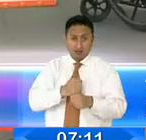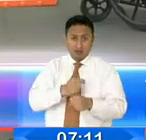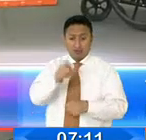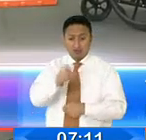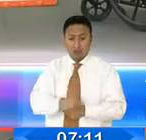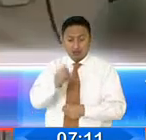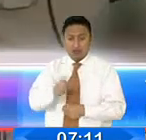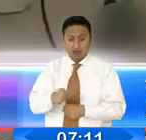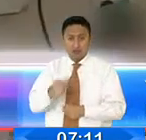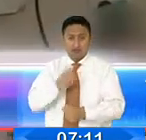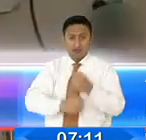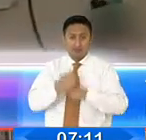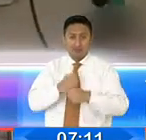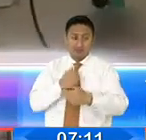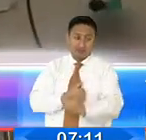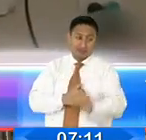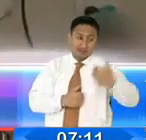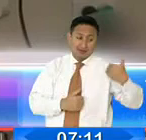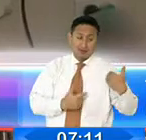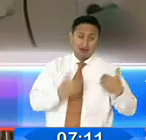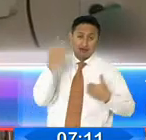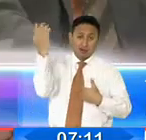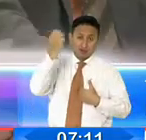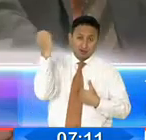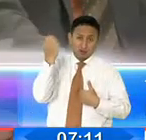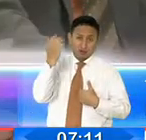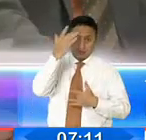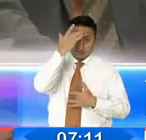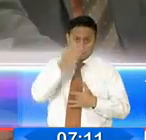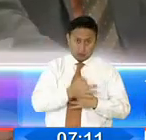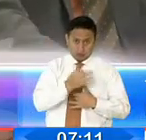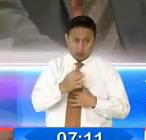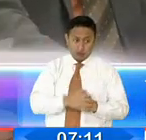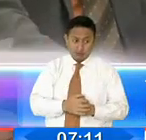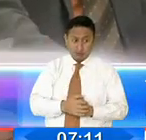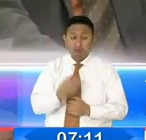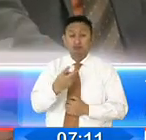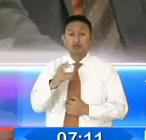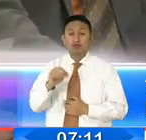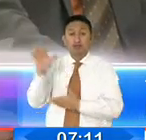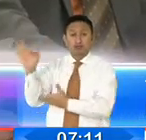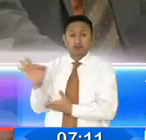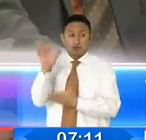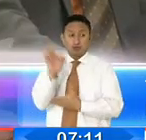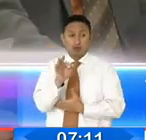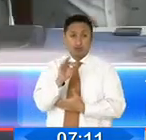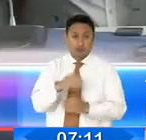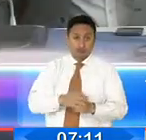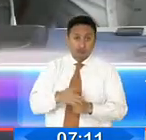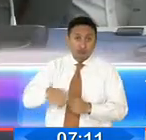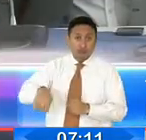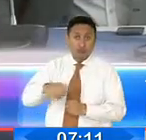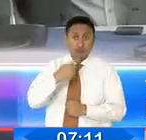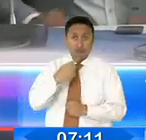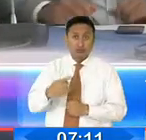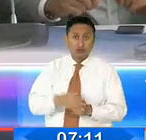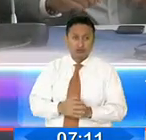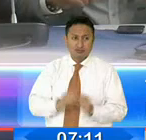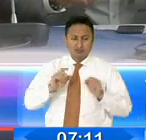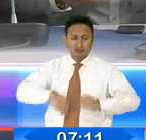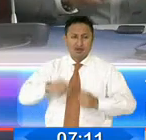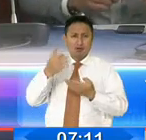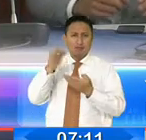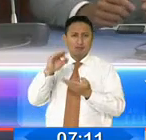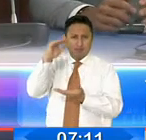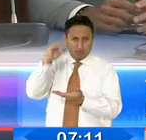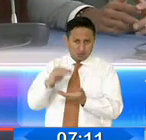trabajaron durante la pandemia. Con esto concuerdan los 20 representantes de los trabajadores quienes no aceptan los argumentos de falta de presupuesto